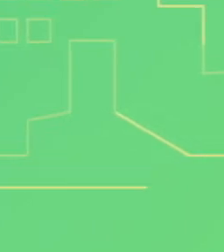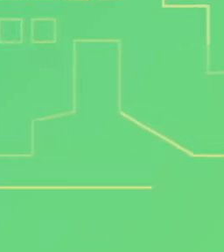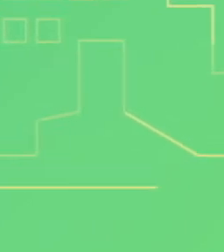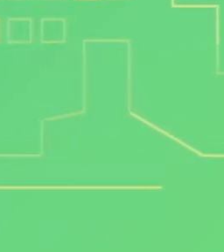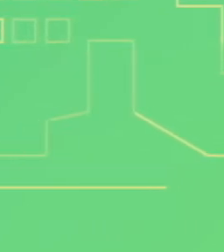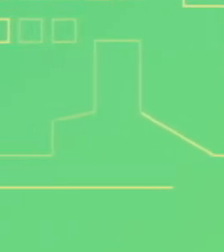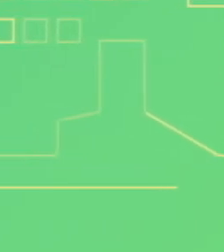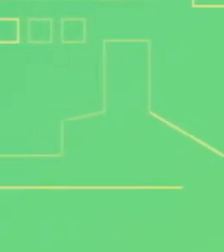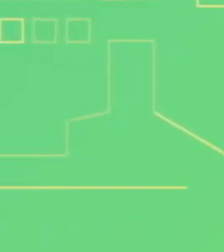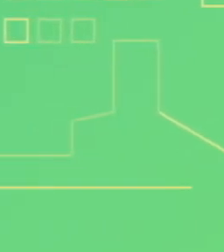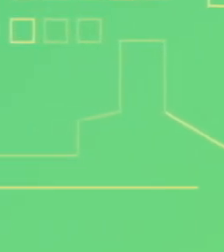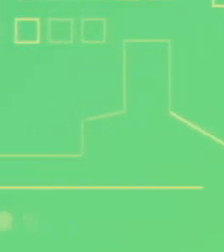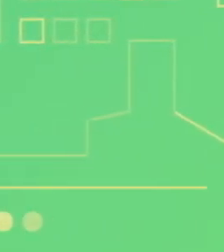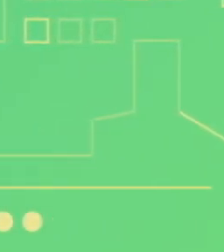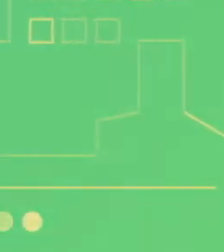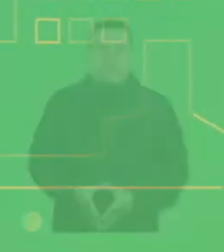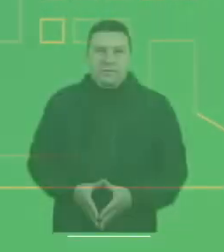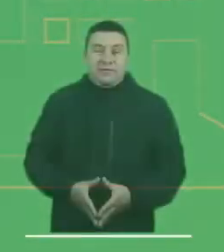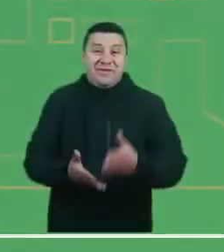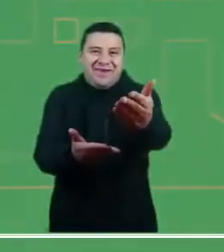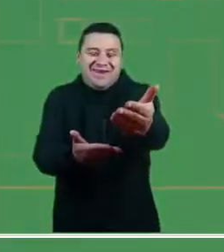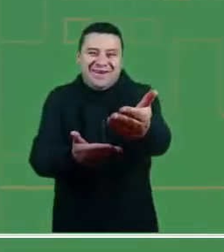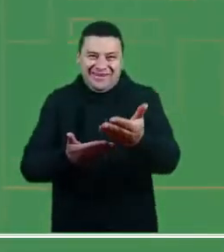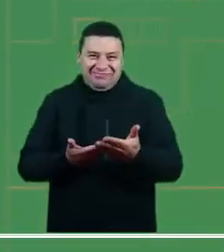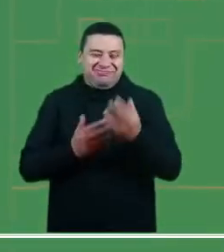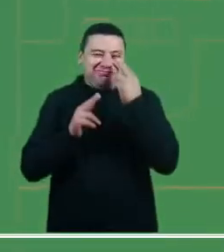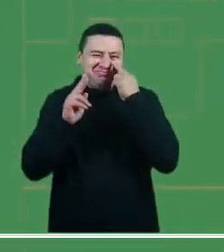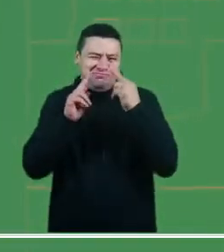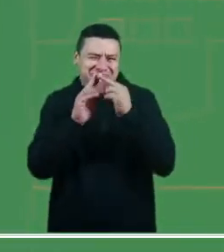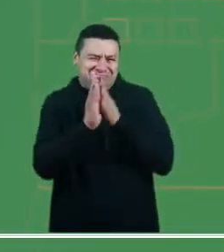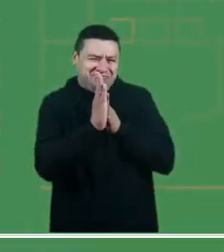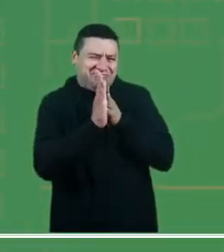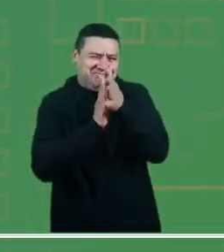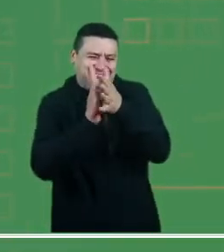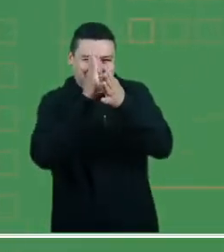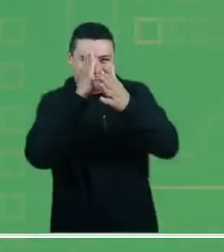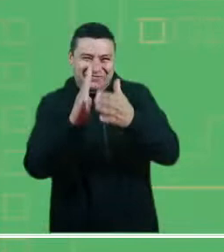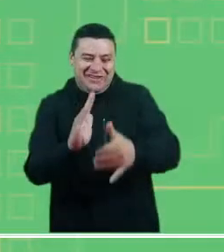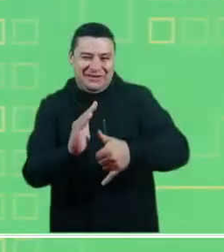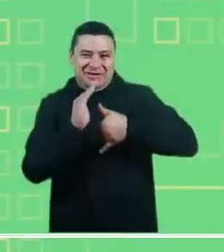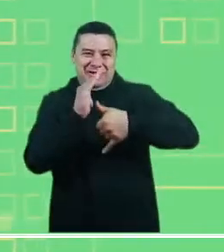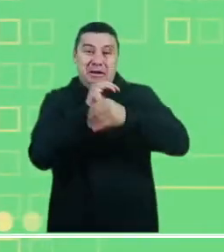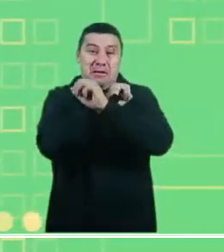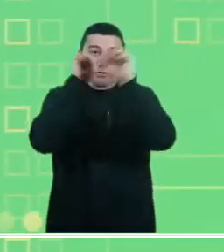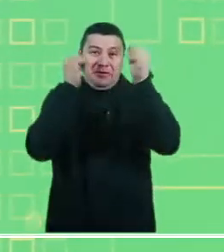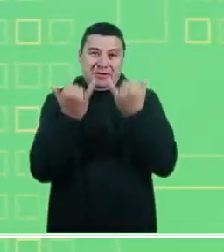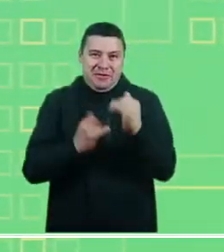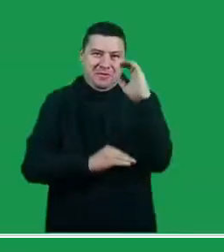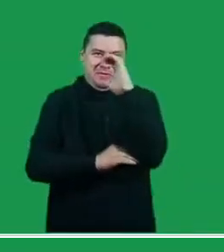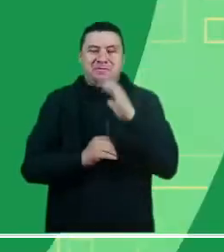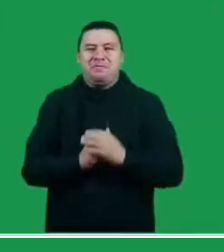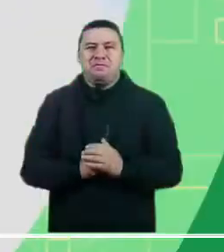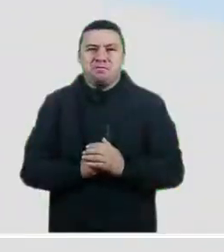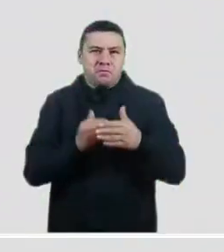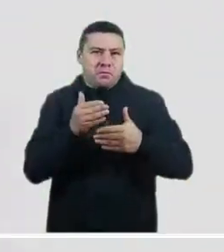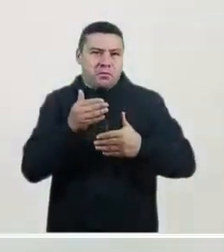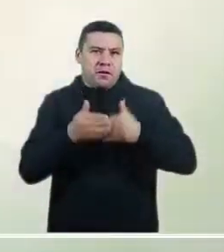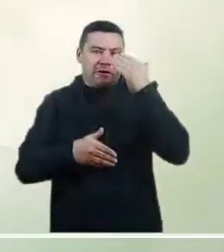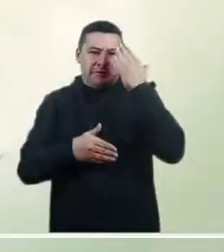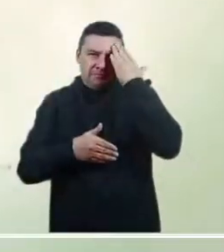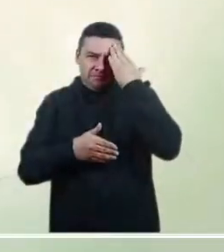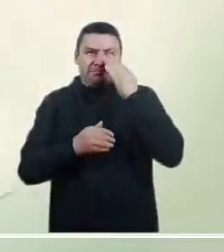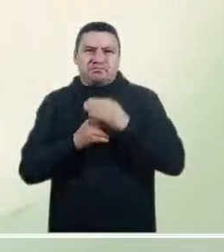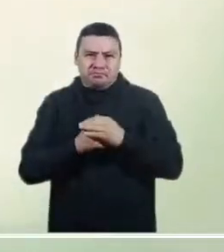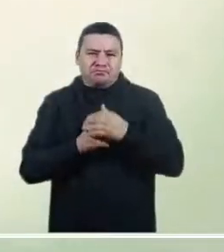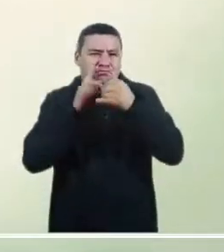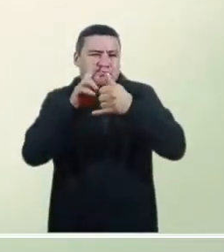Bienvenidos una vez más a conocer la información meteorológica de la mañana en el país. Empezamos este recorrido por el Caribe,